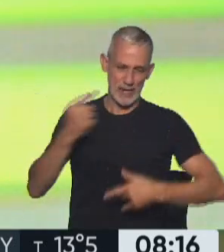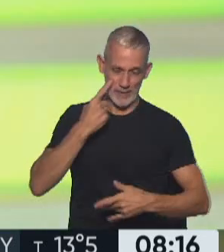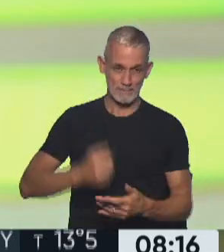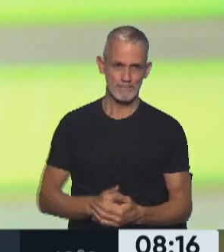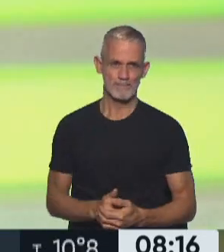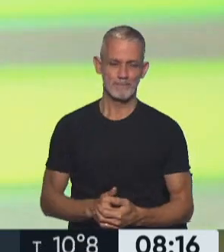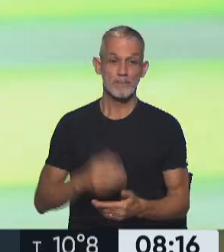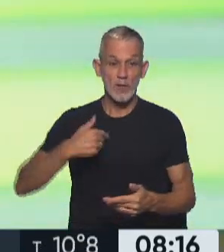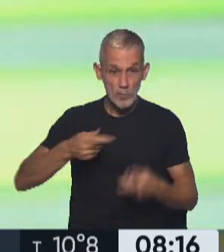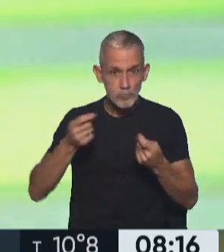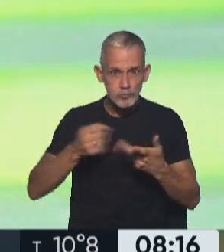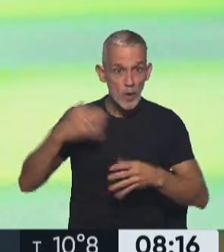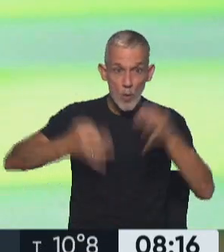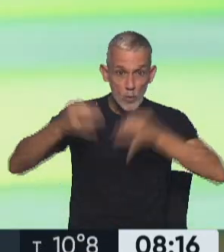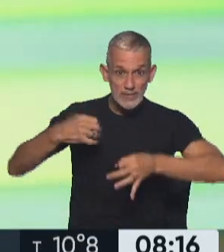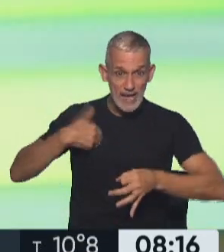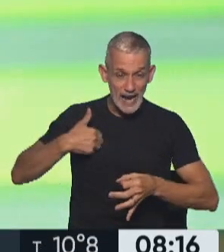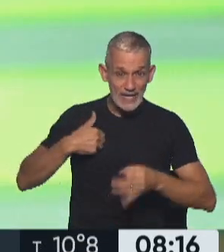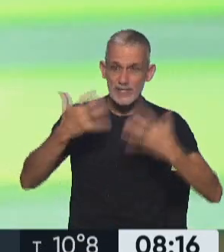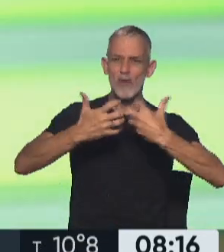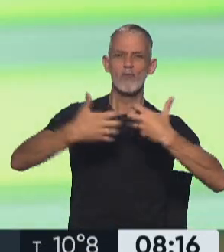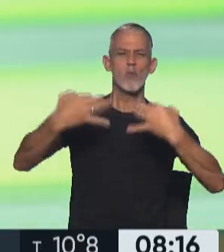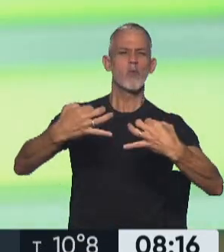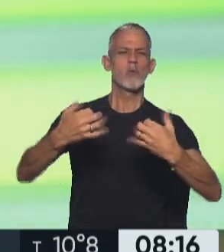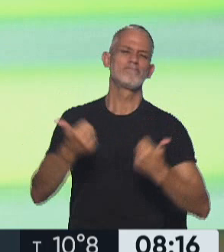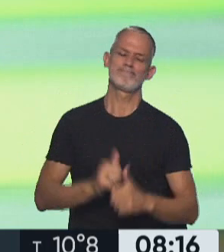Yo sigo insistiendo que la justicia en Argentina no está funcionando bien.